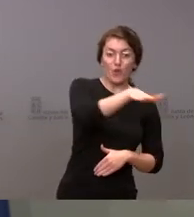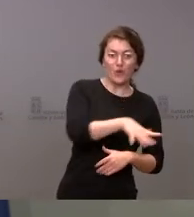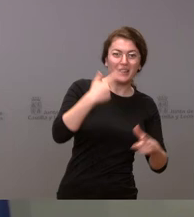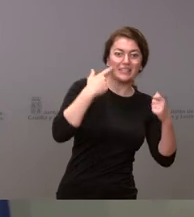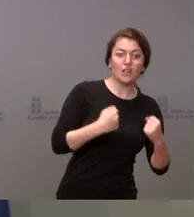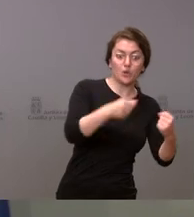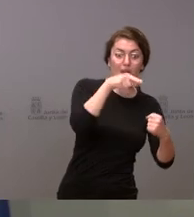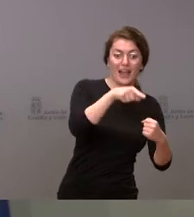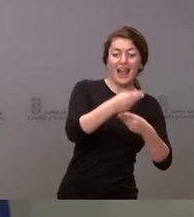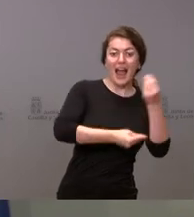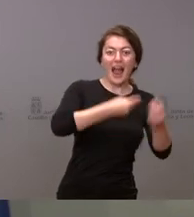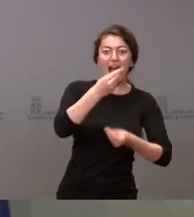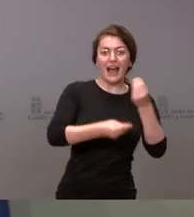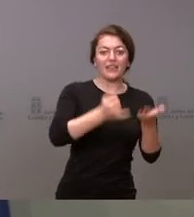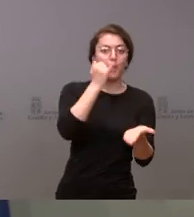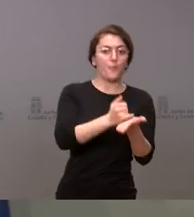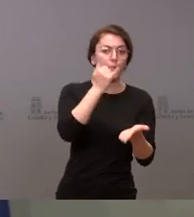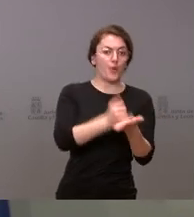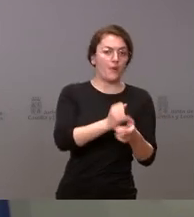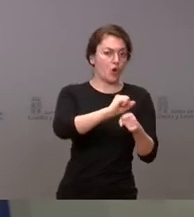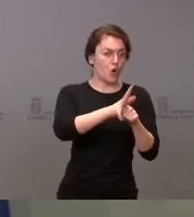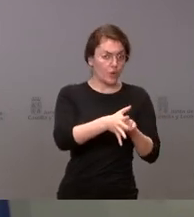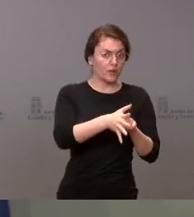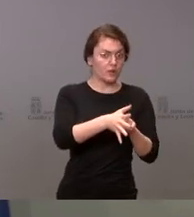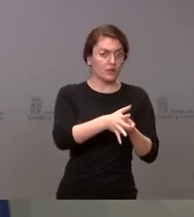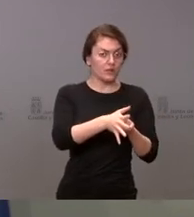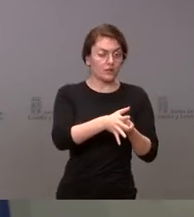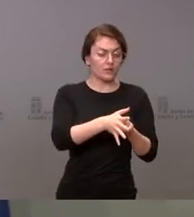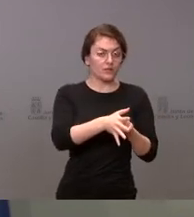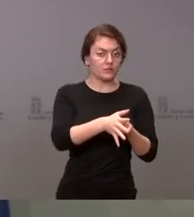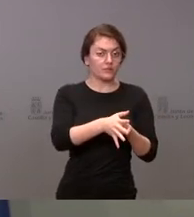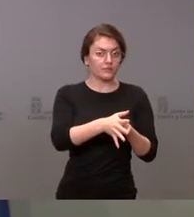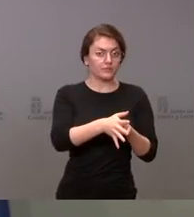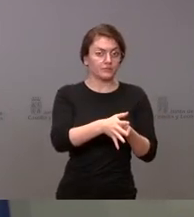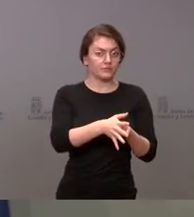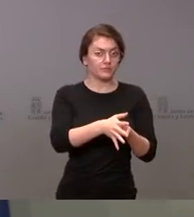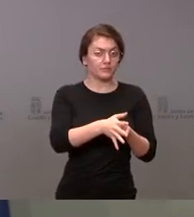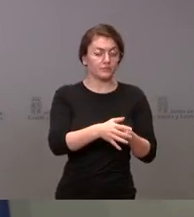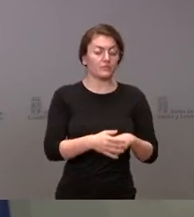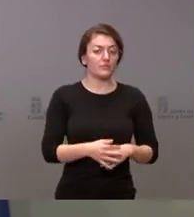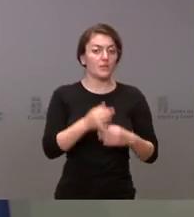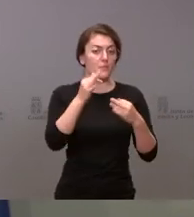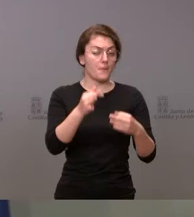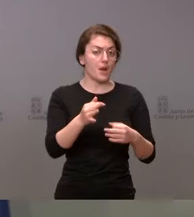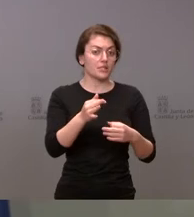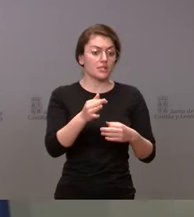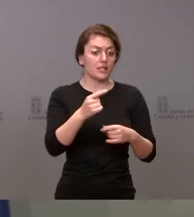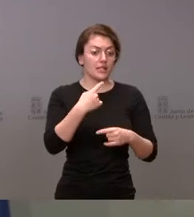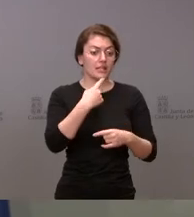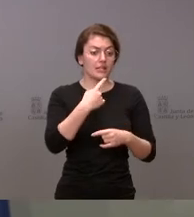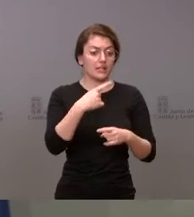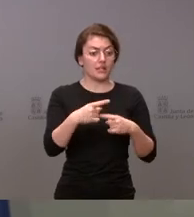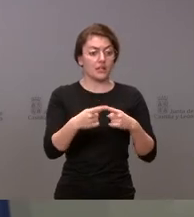pérdida de SARS-CoV-2, por tanto, en esos centros sanitarios, y establece más adelante que esta pedia